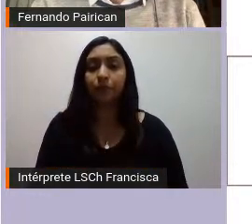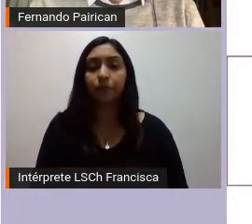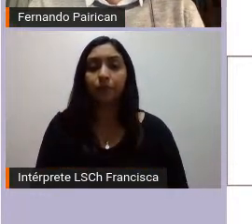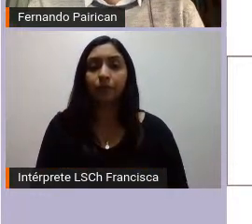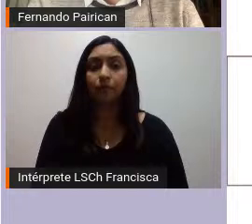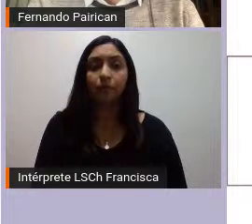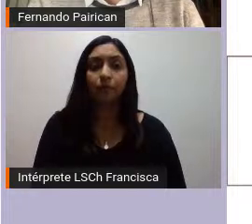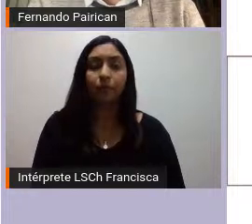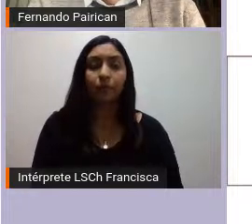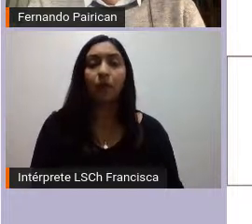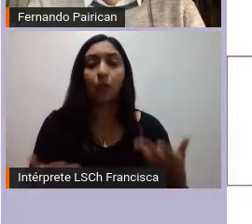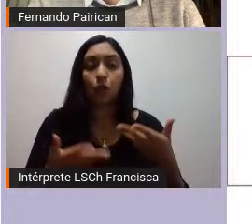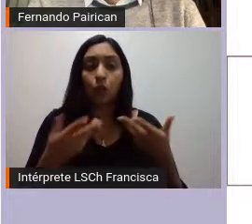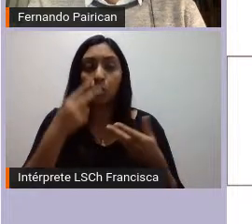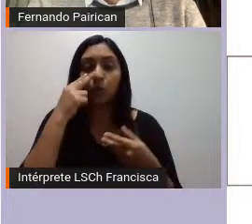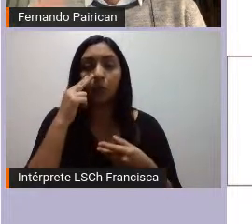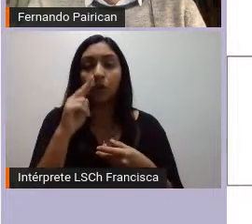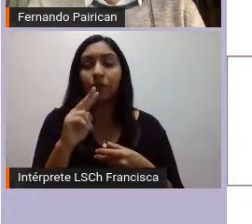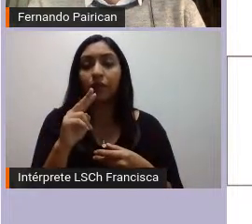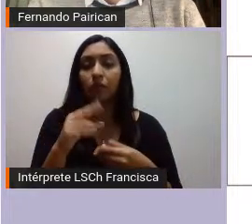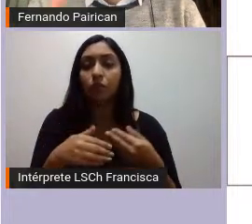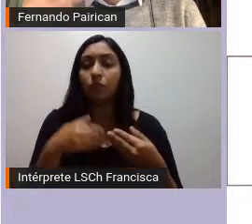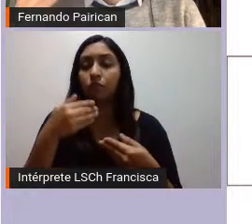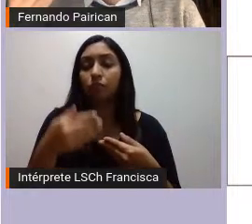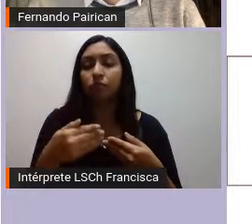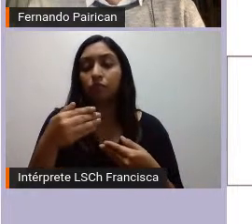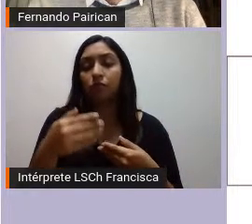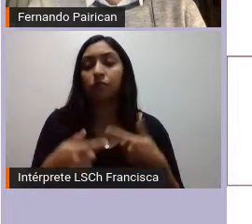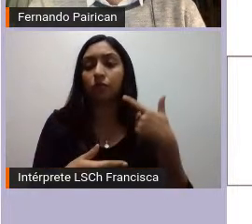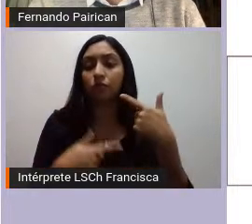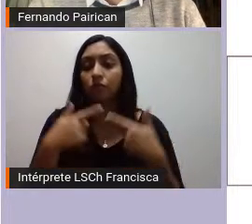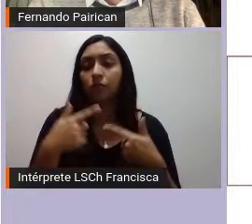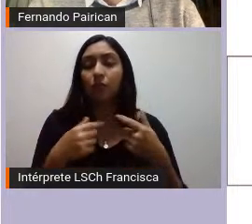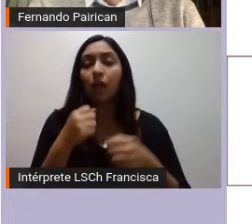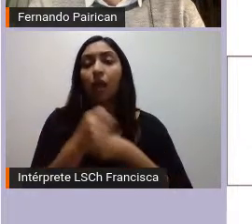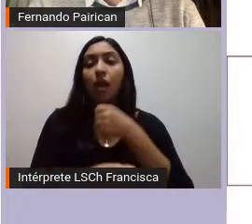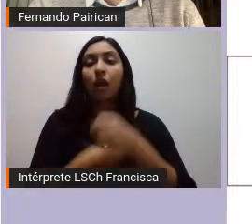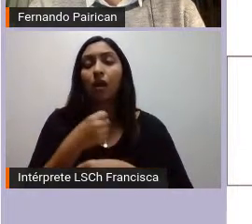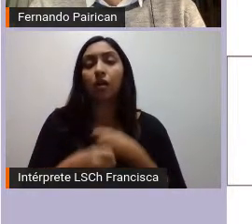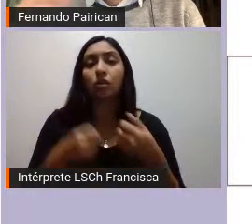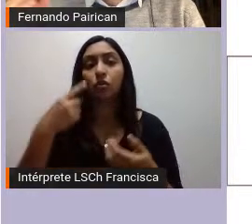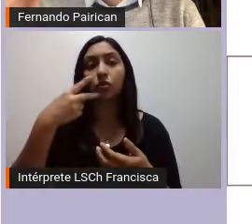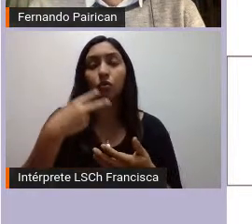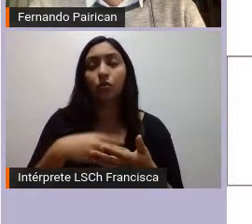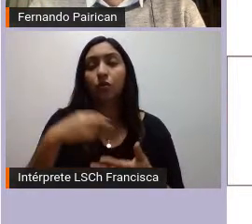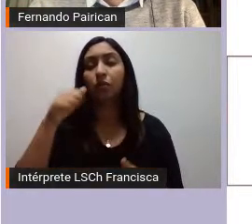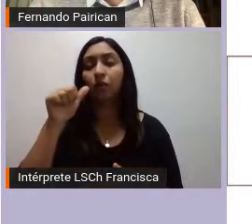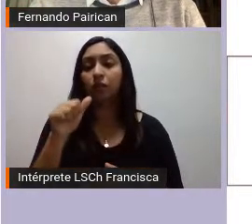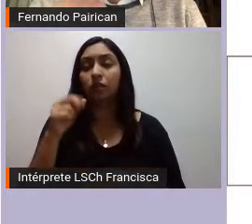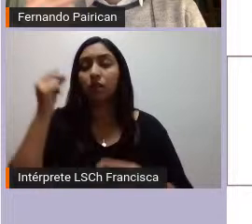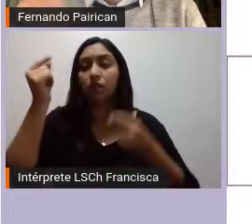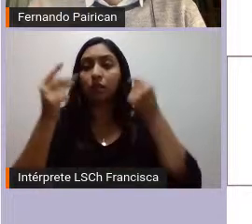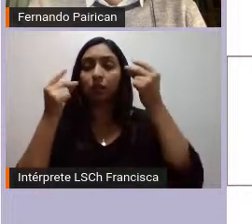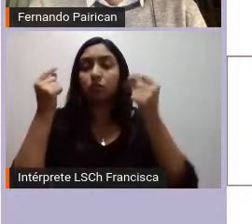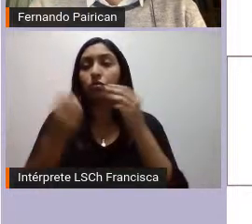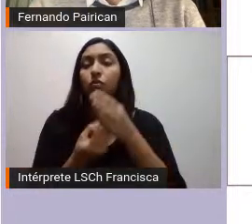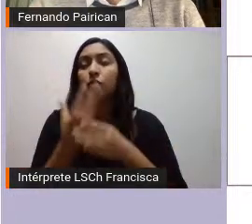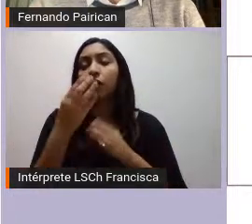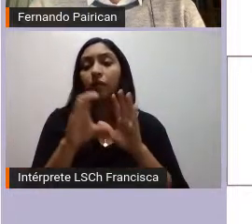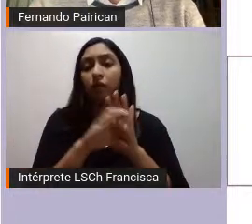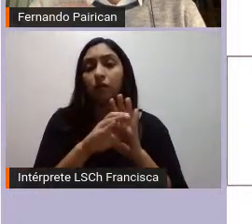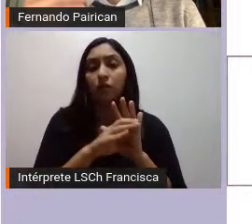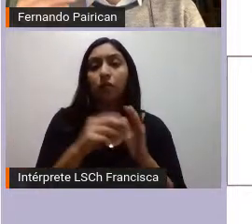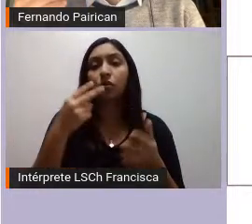se ha visto el paso político crear en el año 2006 ya declaran la creación de una nueva constitución año 2008 asamblea